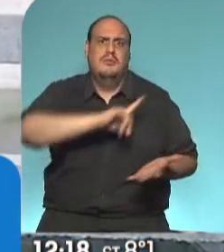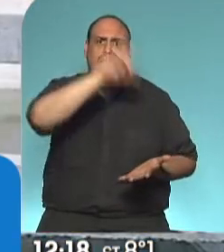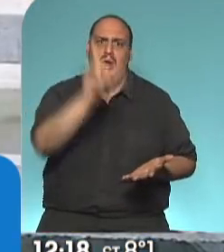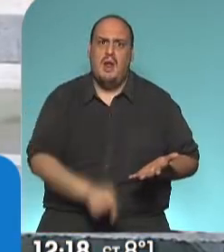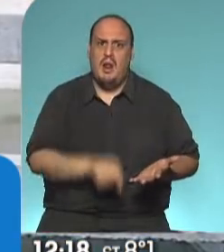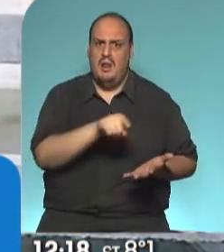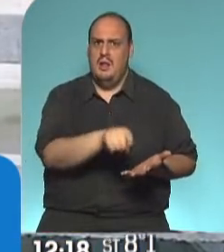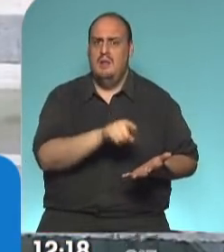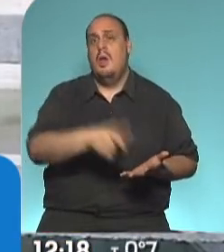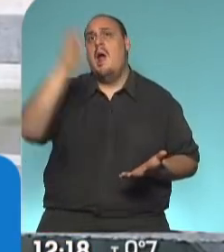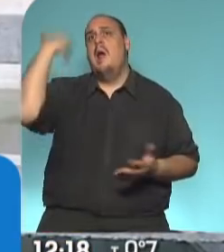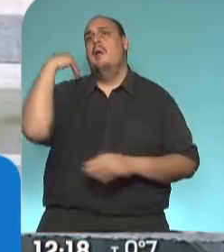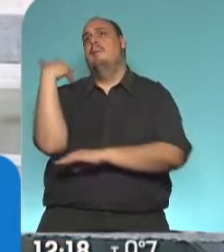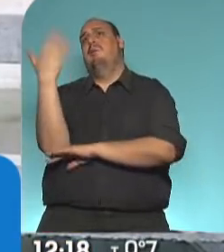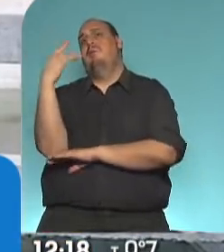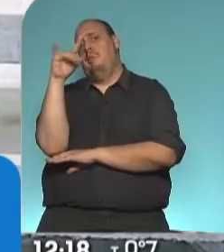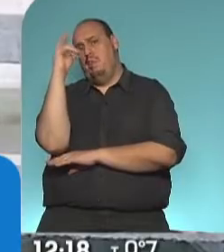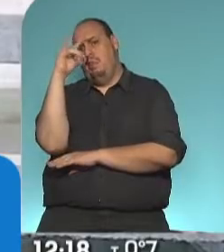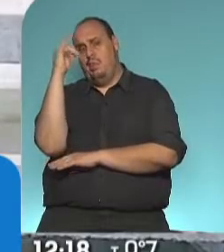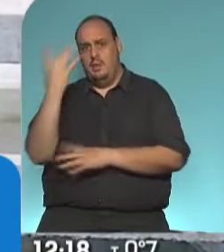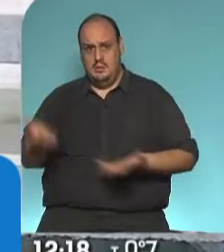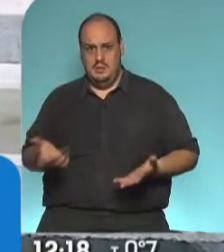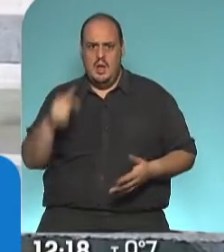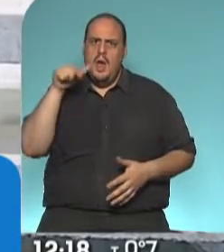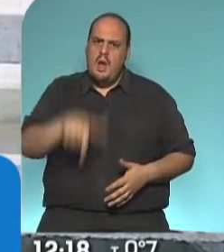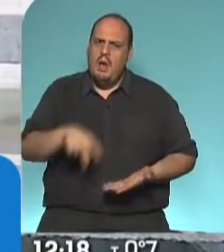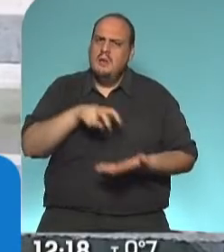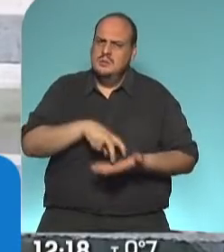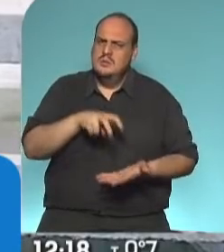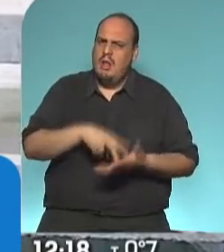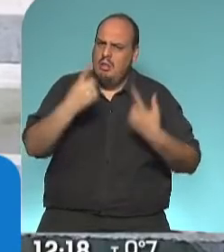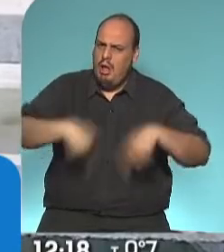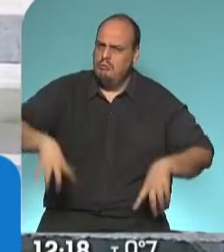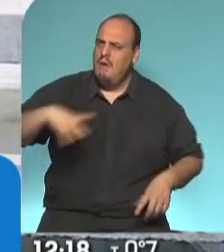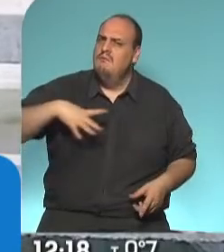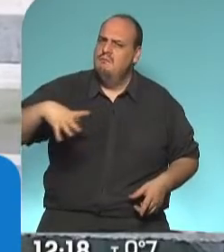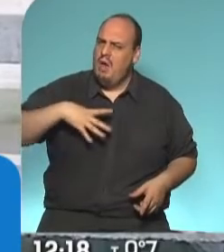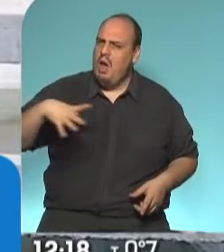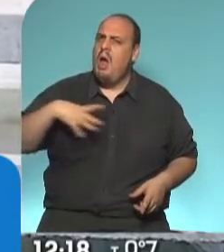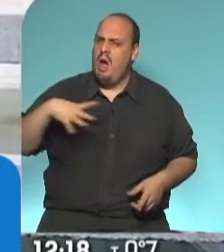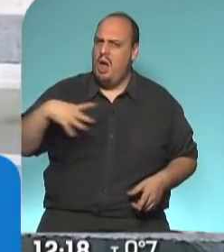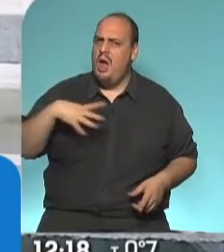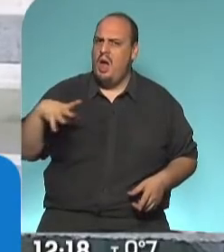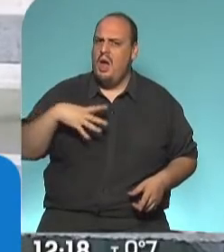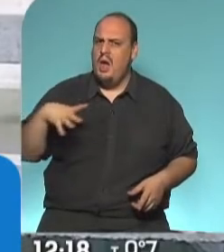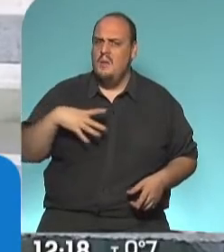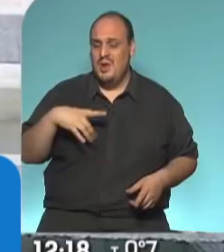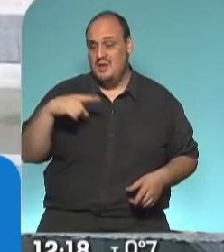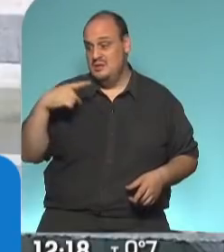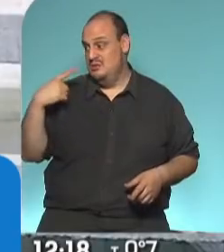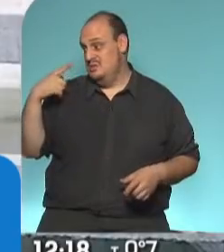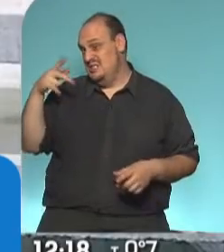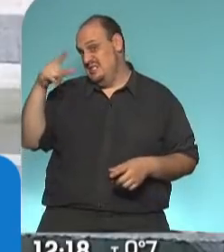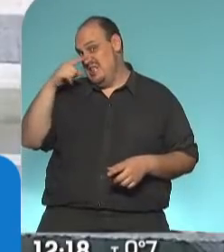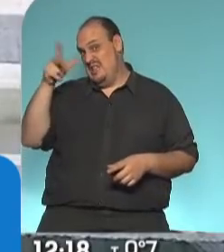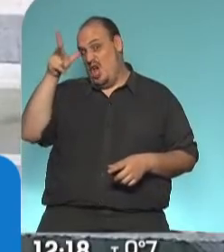no como se pregonó tanto tiempo. Aquí en Salta faltan muchas cosas, pero en 7 y 8 meses de gobierno